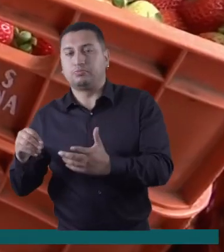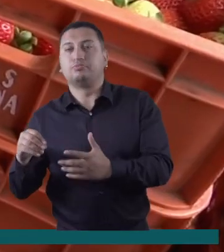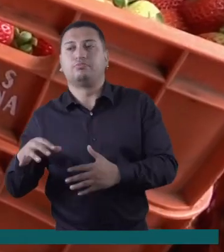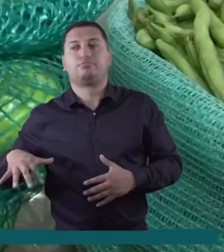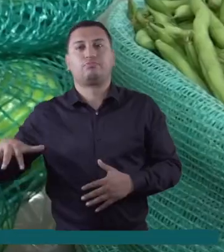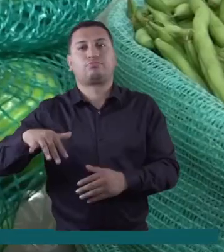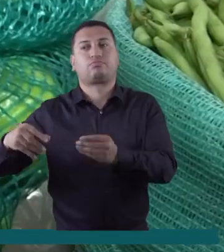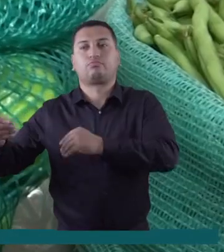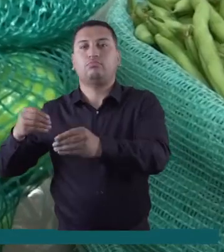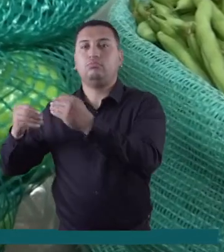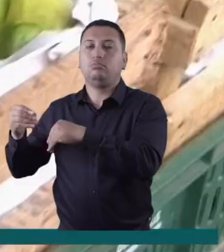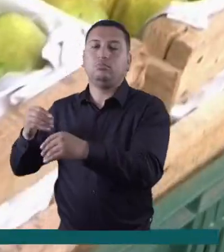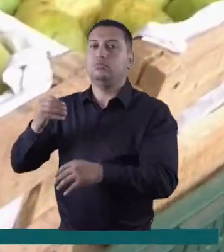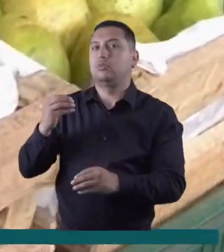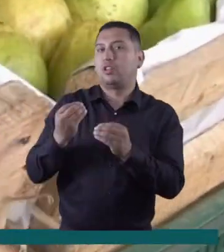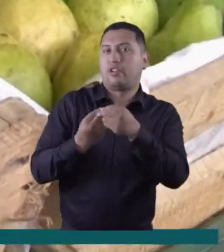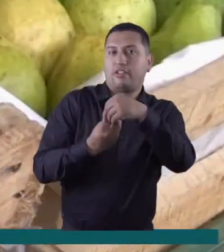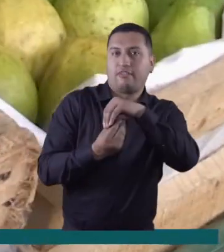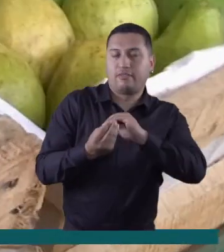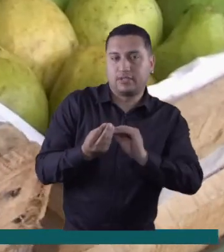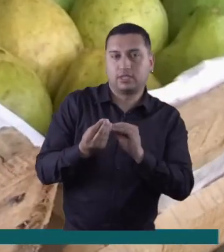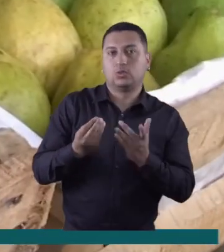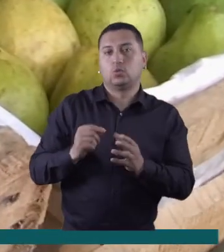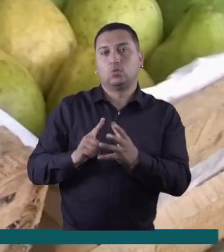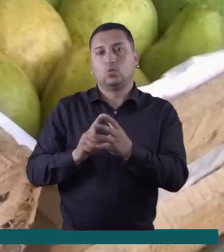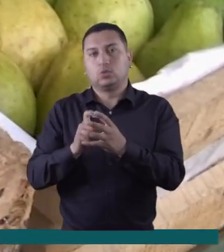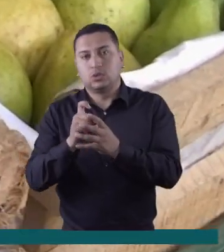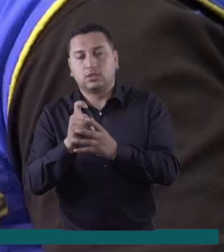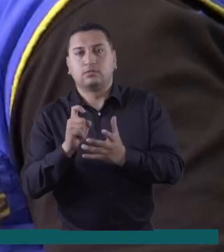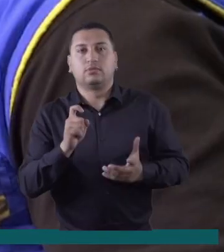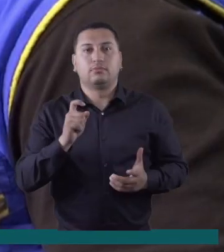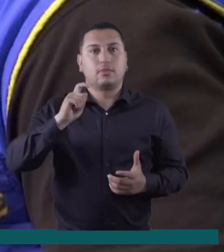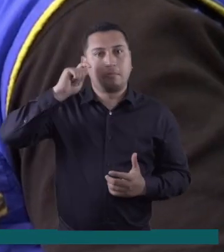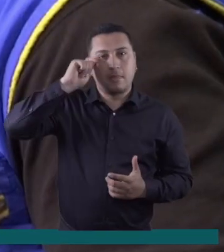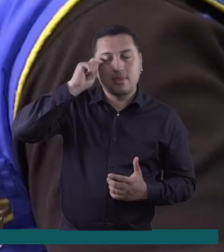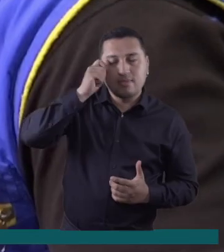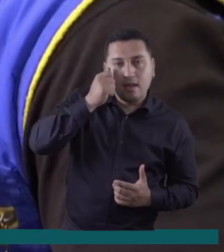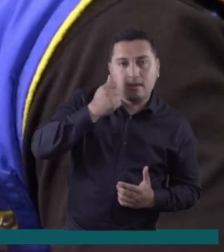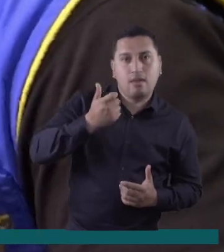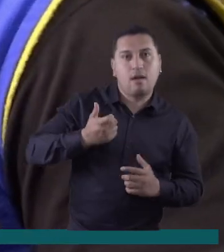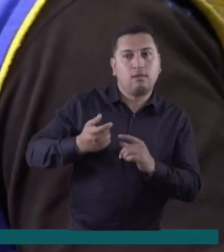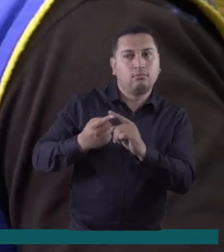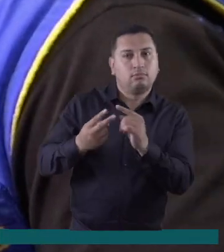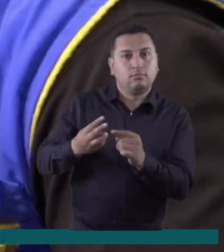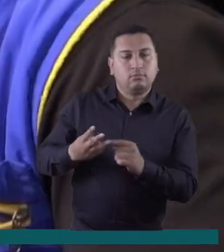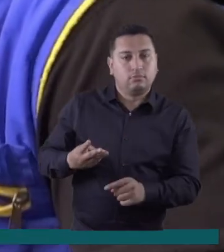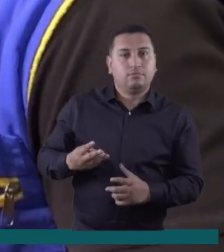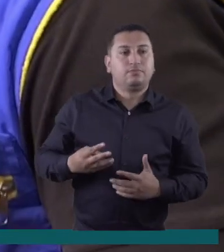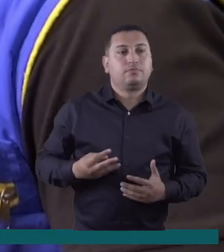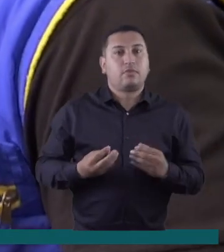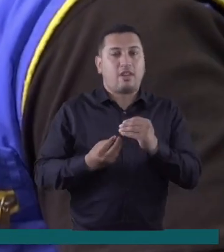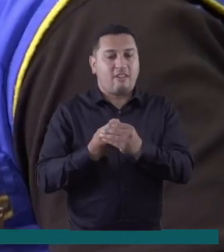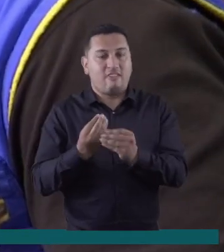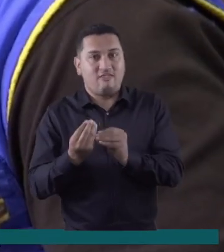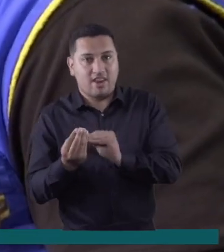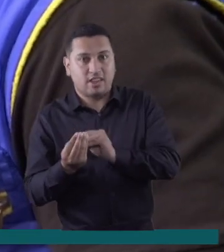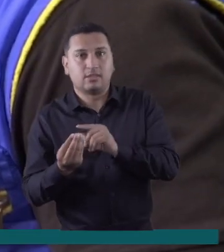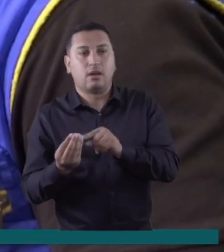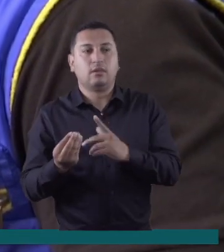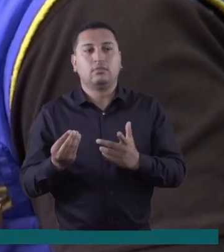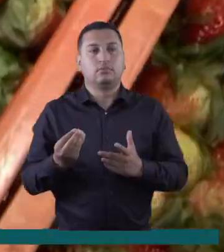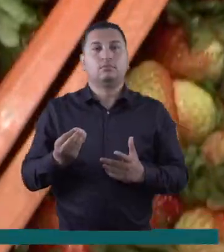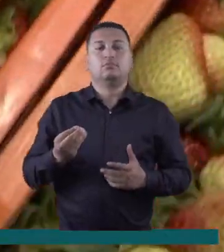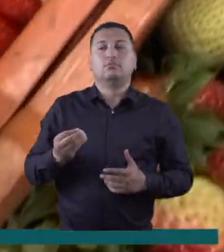fresa, la mora de Castilla, la guayaba y la mandarina. Nosotros comercializamos la área de la fresa, viene Facatativa,